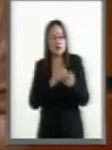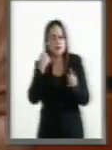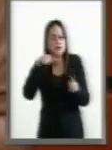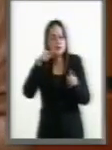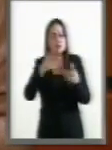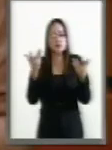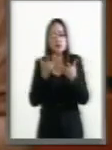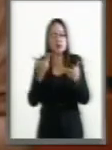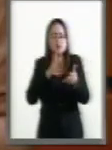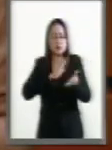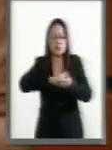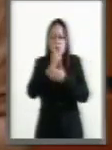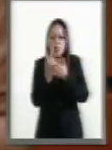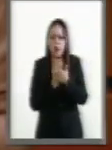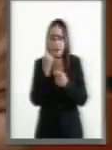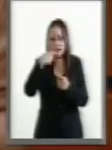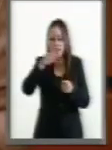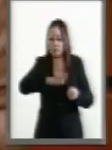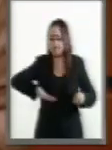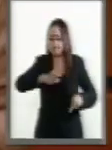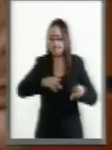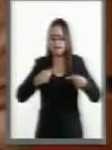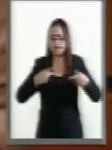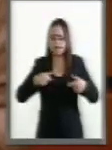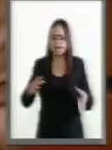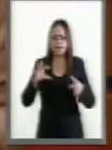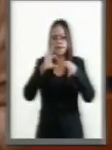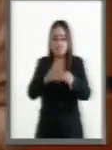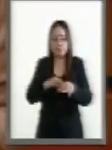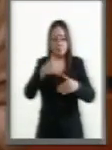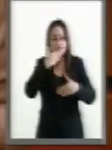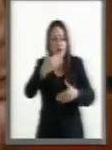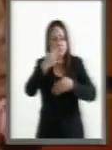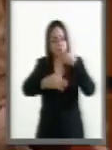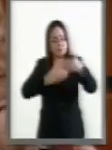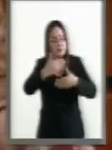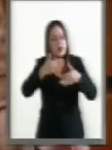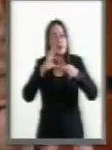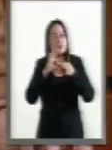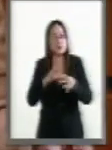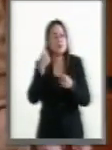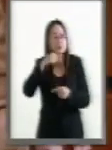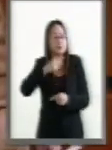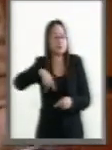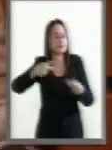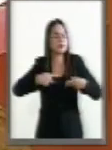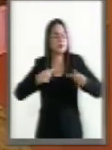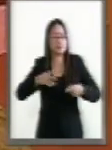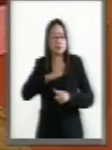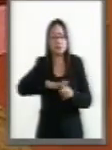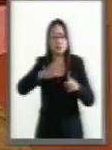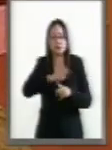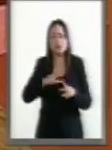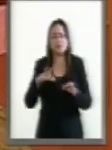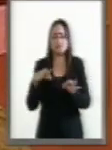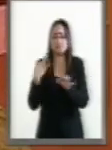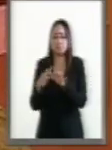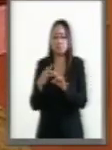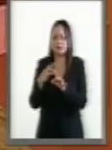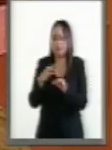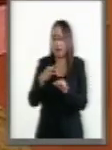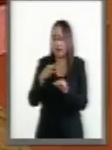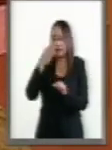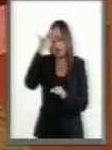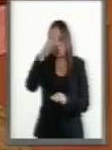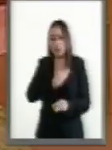diseñar políticas públicas acordes eficientes a las necesidades de la población. Es cuanto, señor presidente.